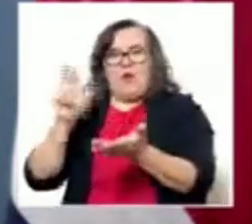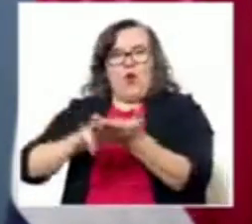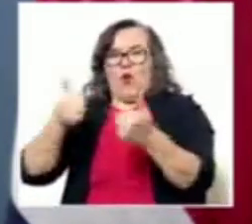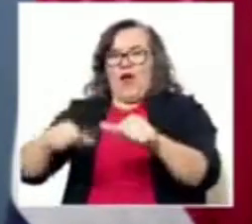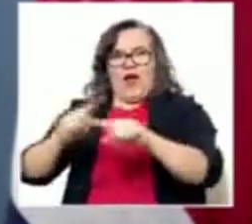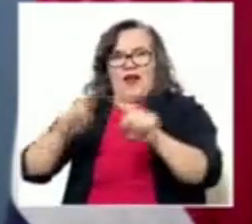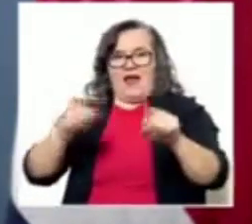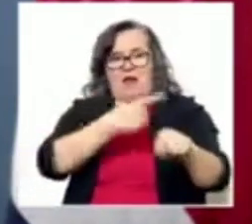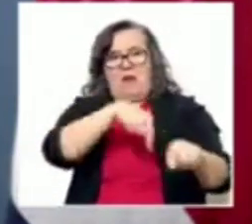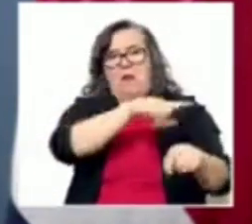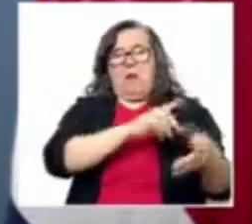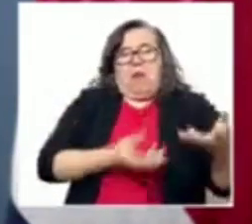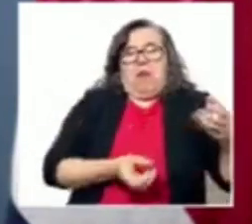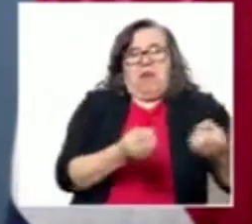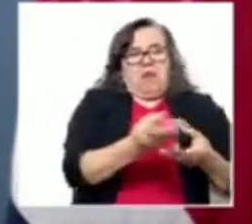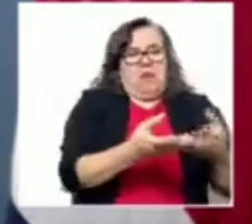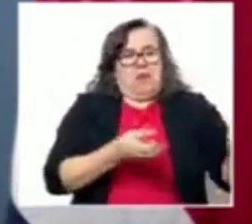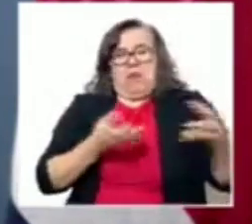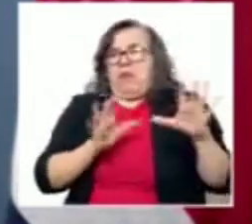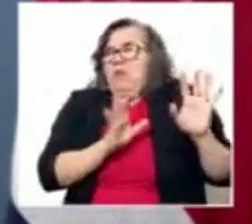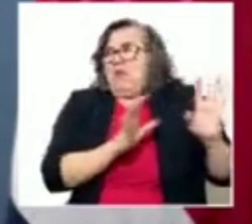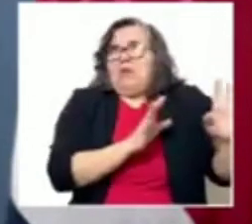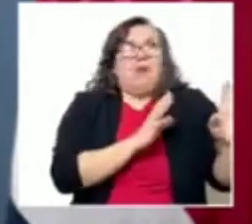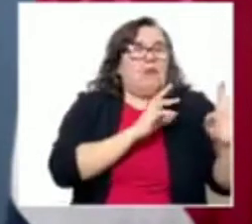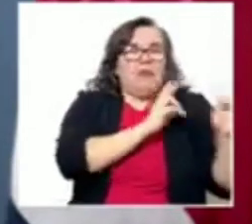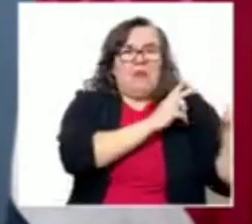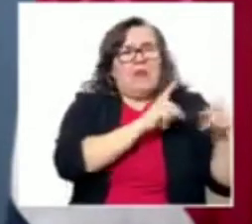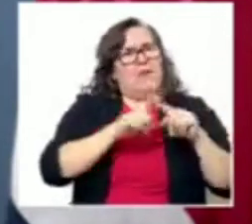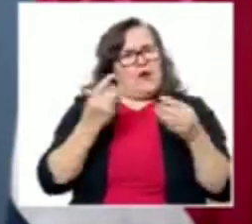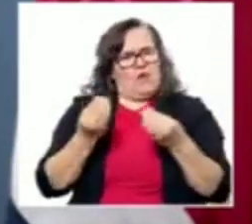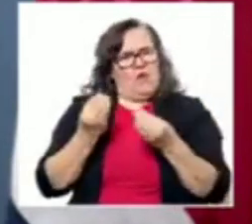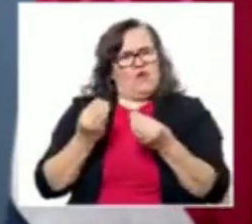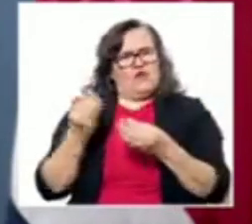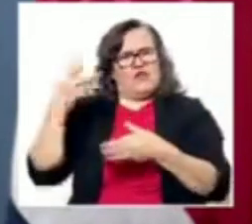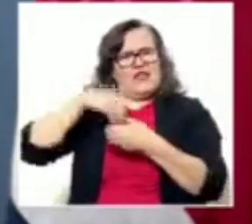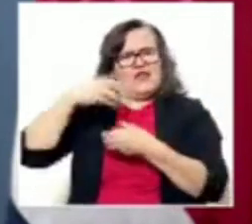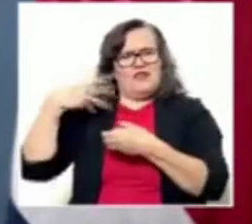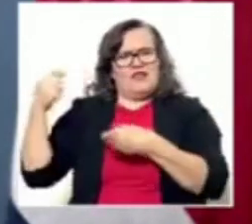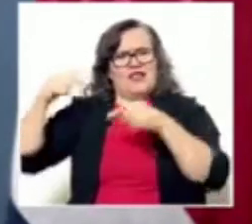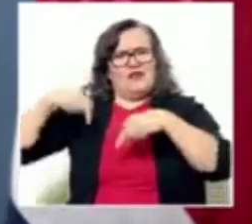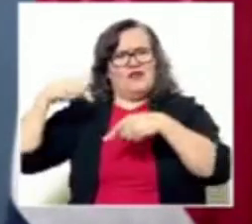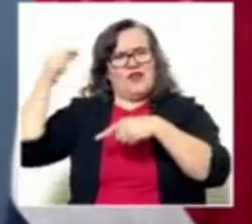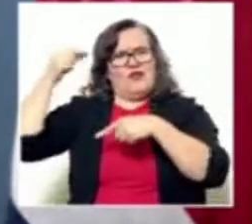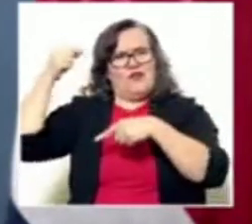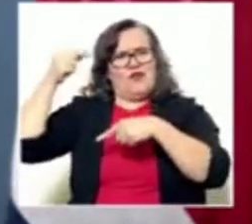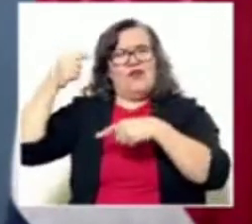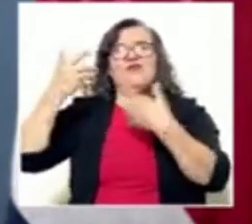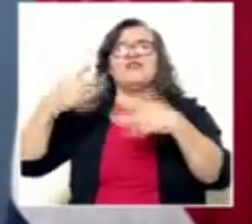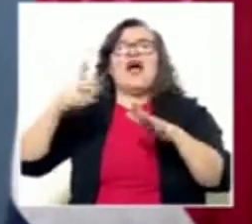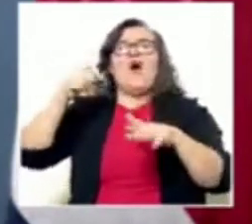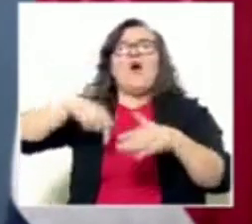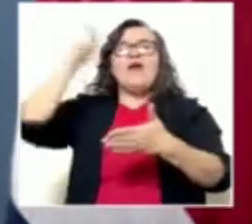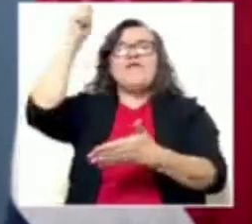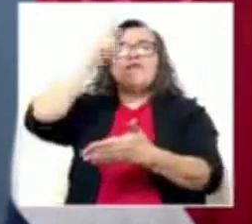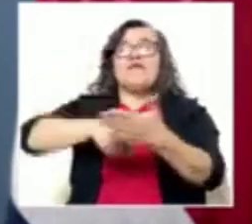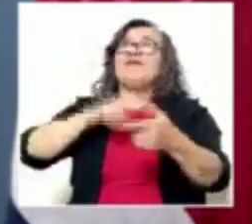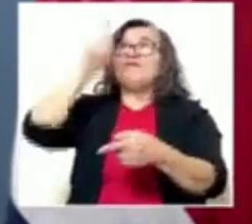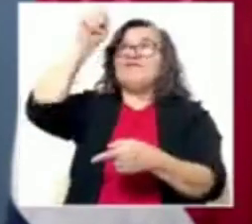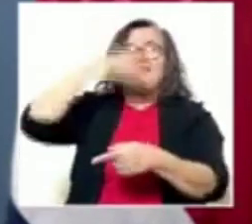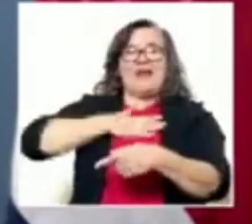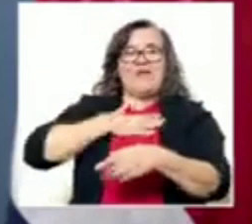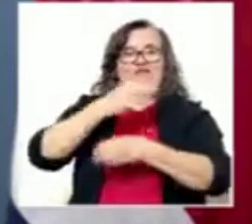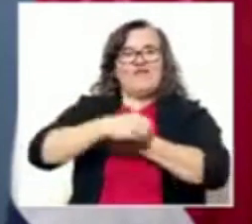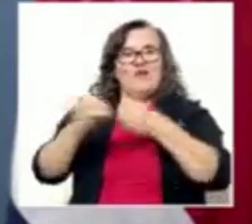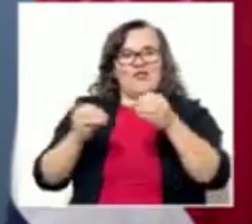la posición de muchos internos y externos al gobierno, hoy ya firmamos, arriba de mi oficina,